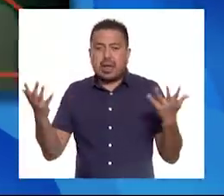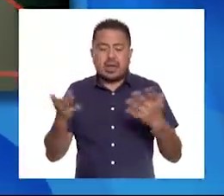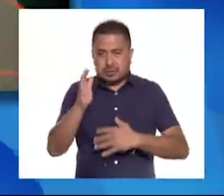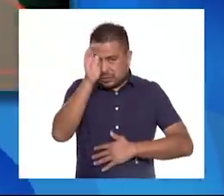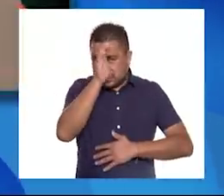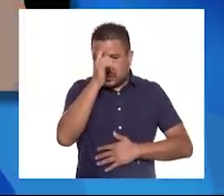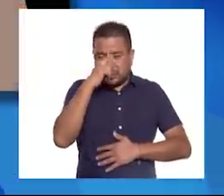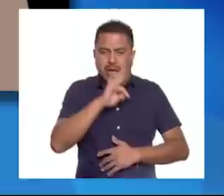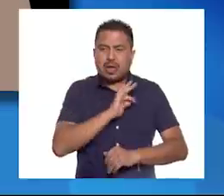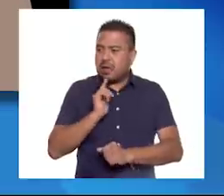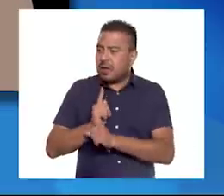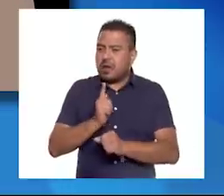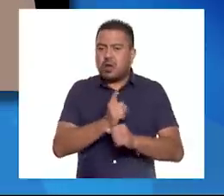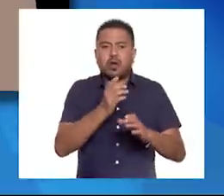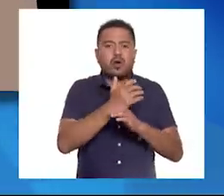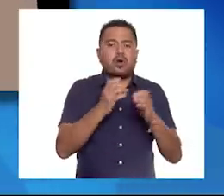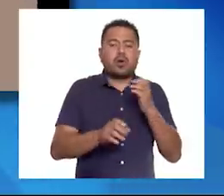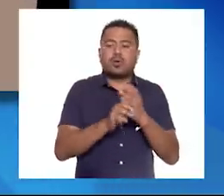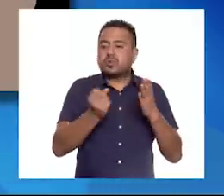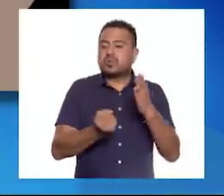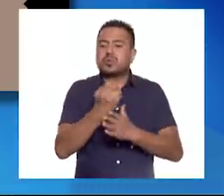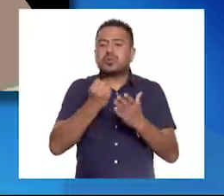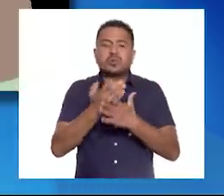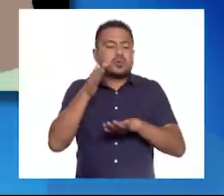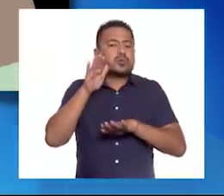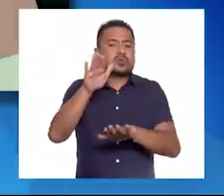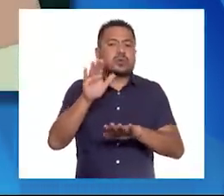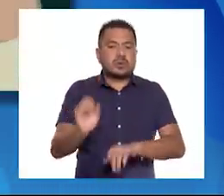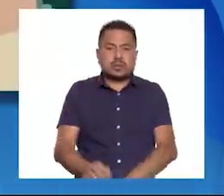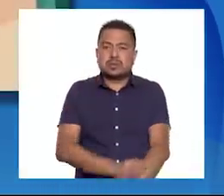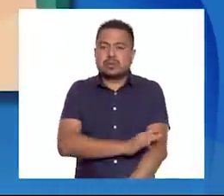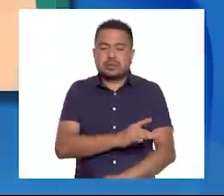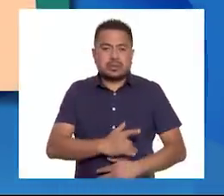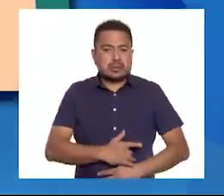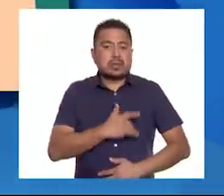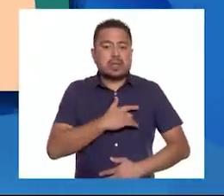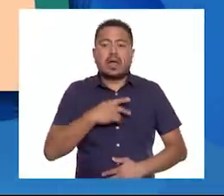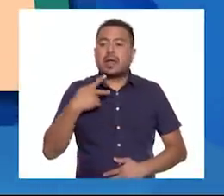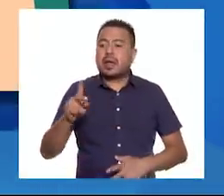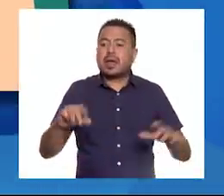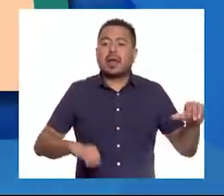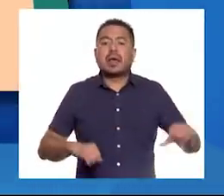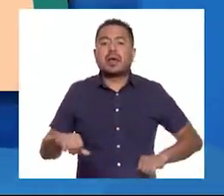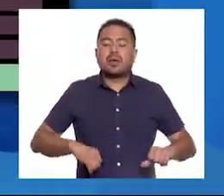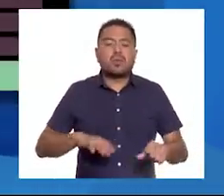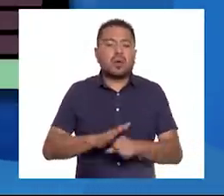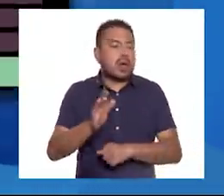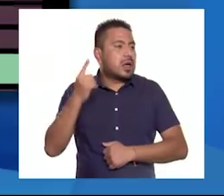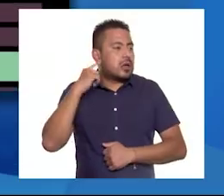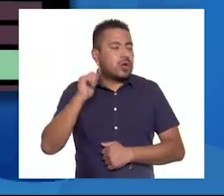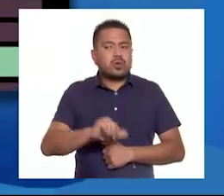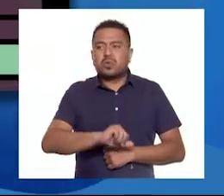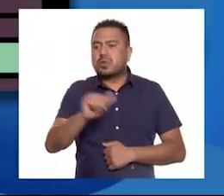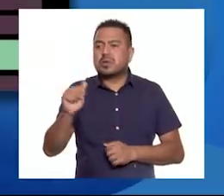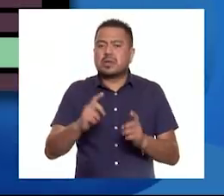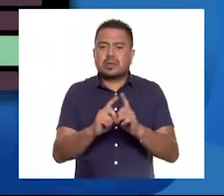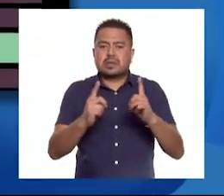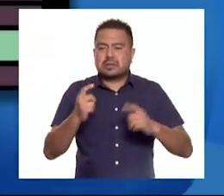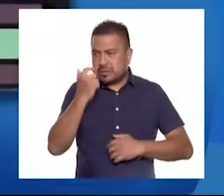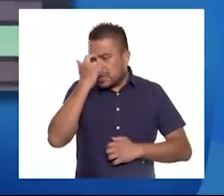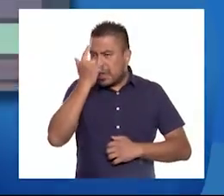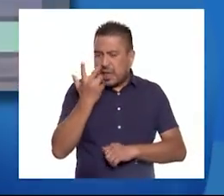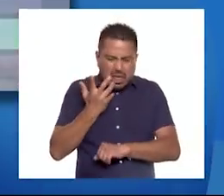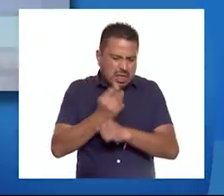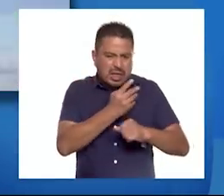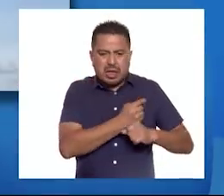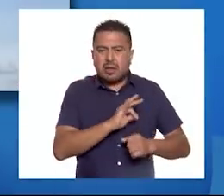la ciencia para descubrir cosas nuevas acerca de las emociones. Tarea, escuchar a otros y desarrollar inventos